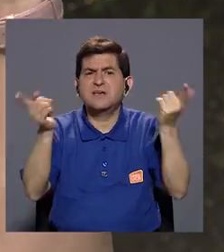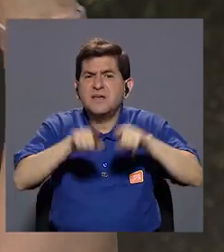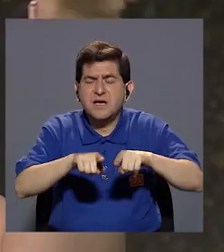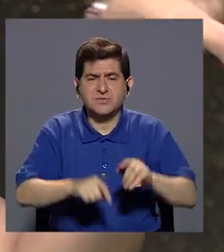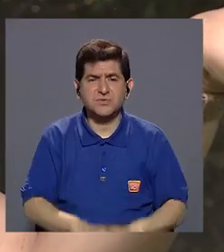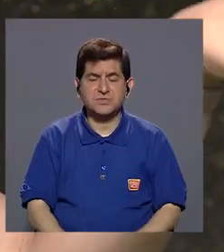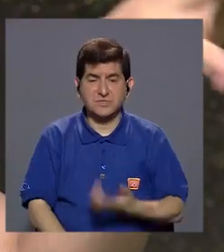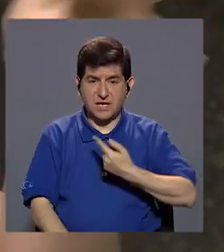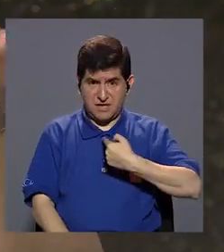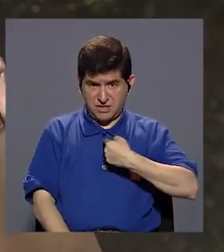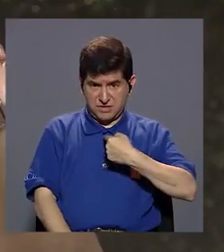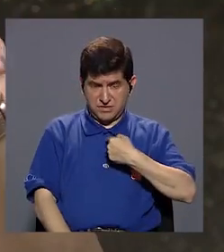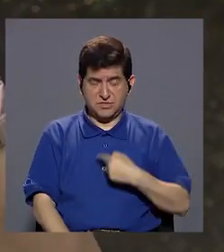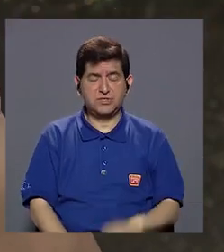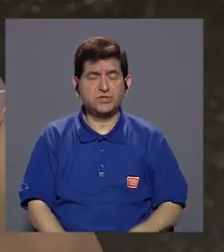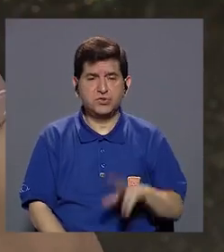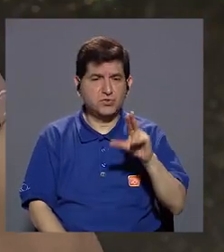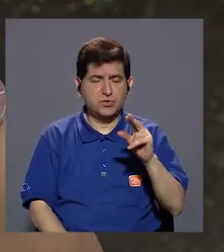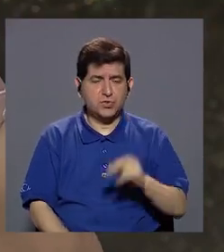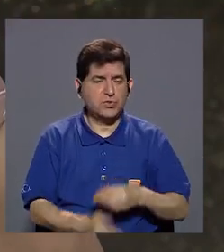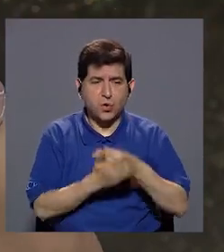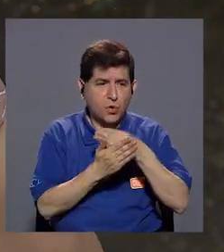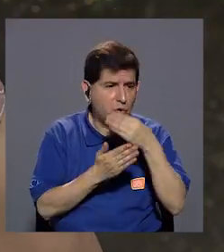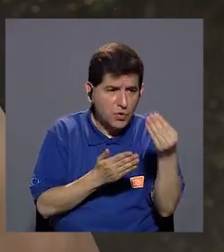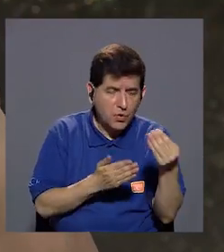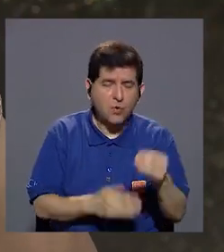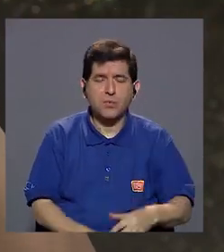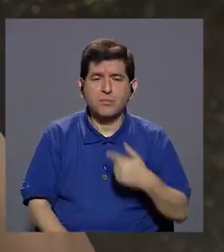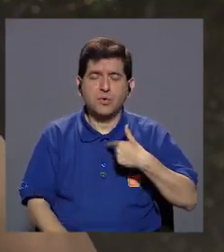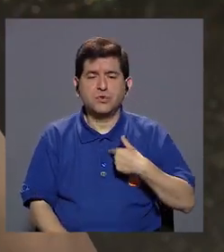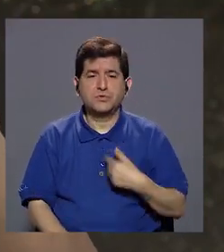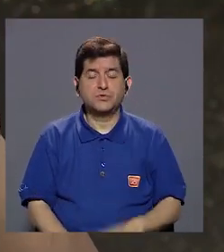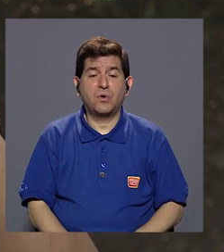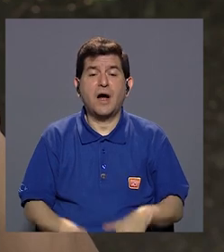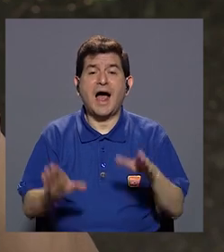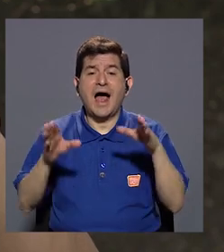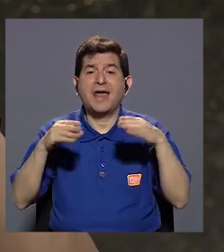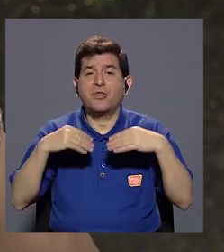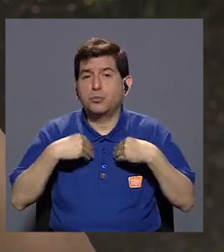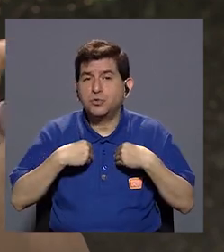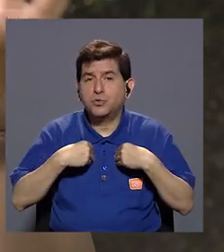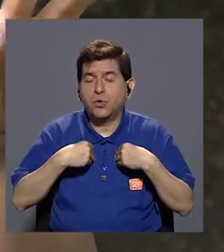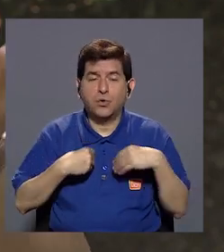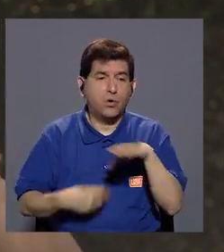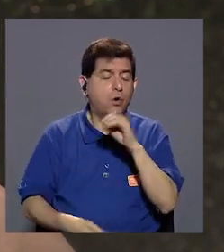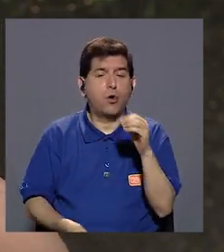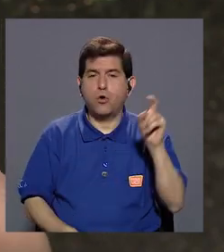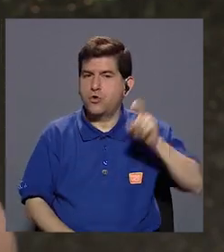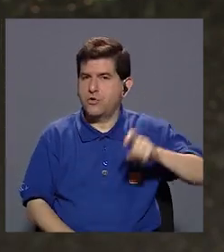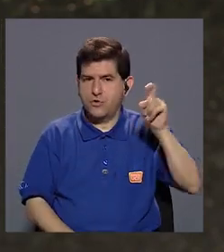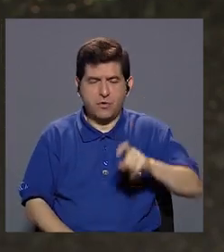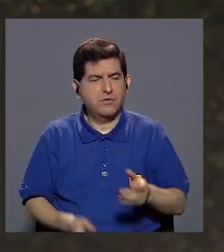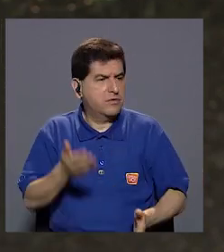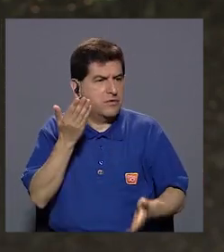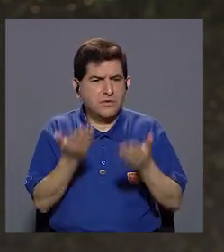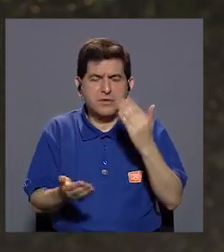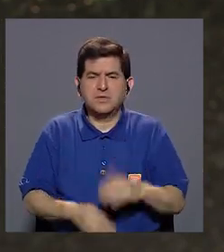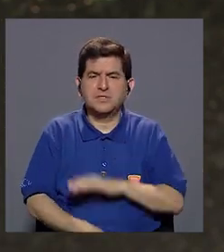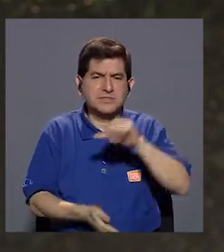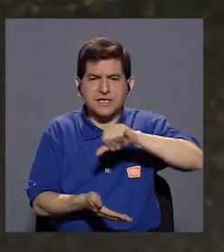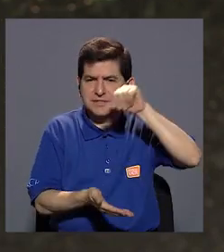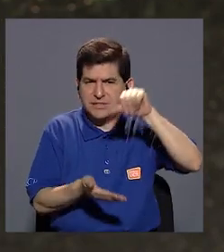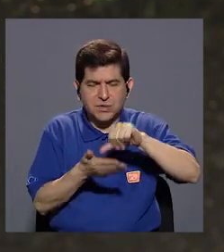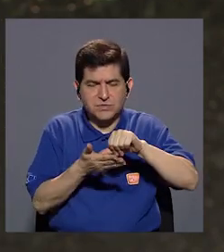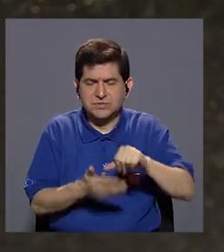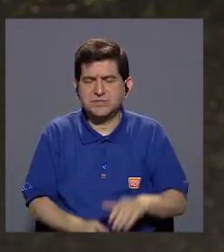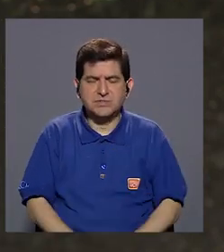si en lugar de adquirir yo adopto o más bien todavía no necesariamente en un